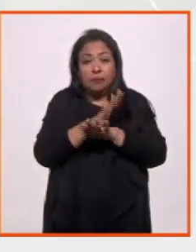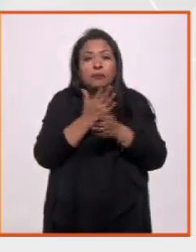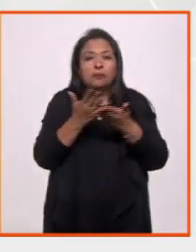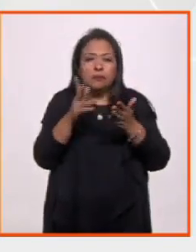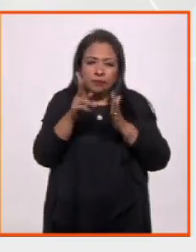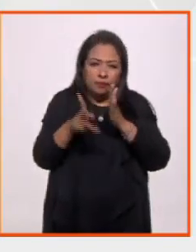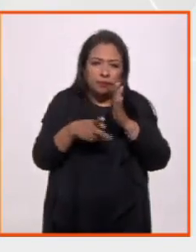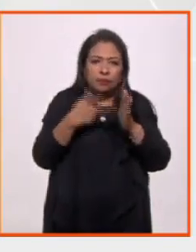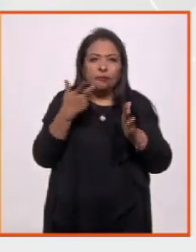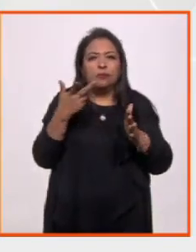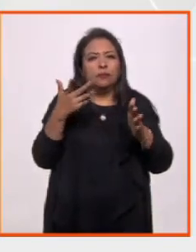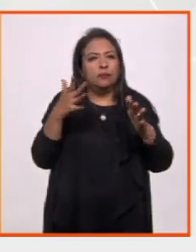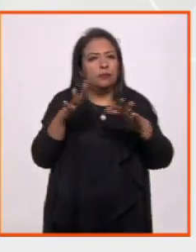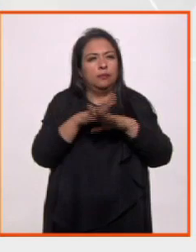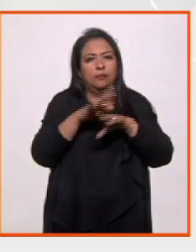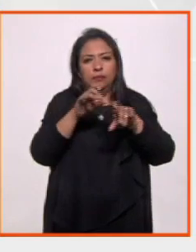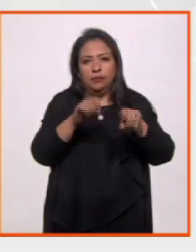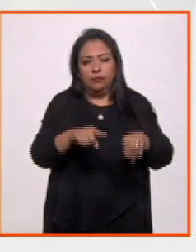se puede reinventar a sí misma.